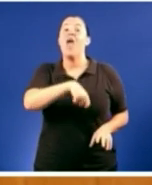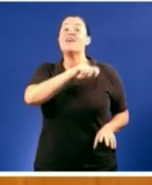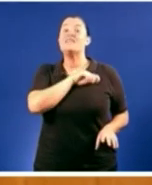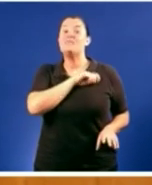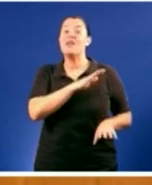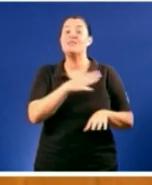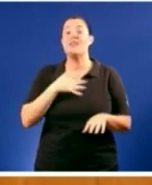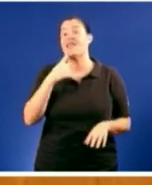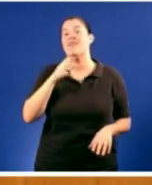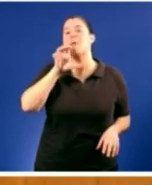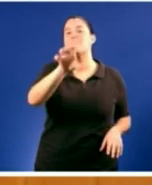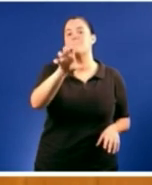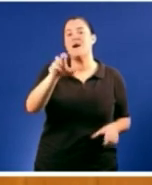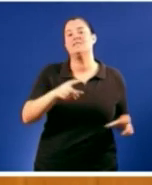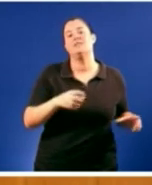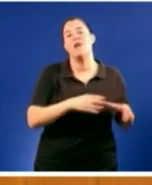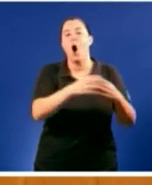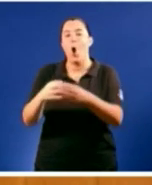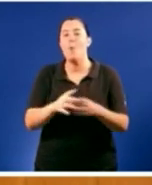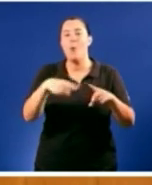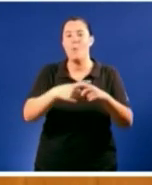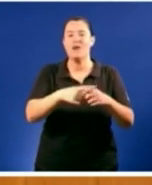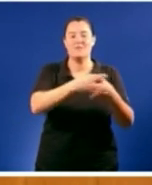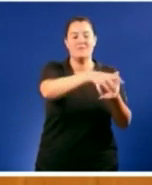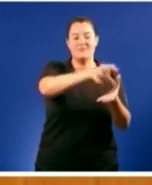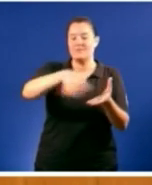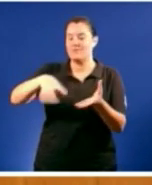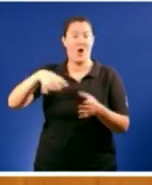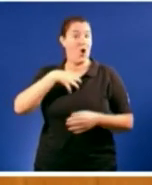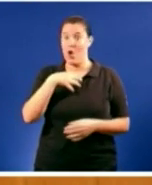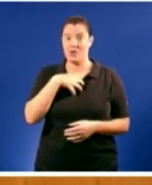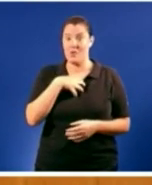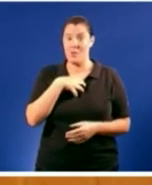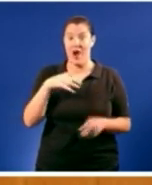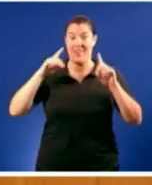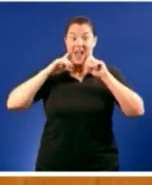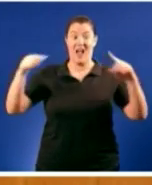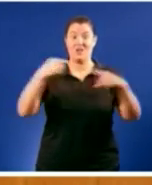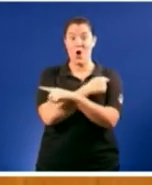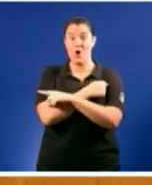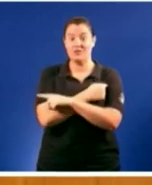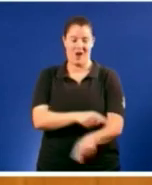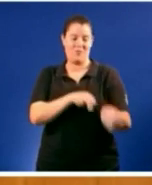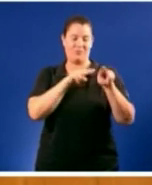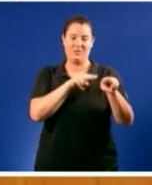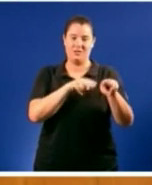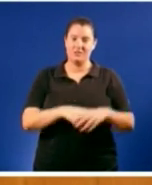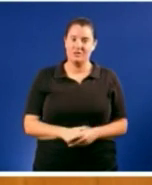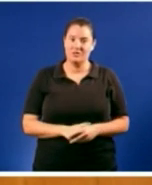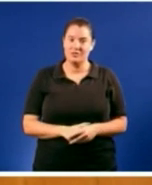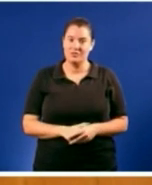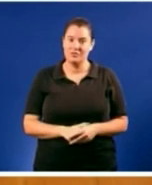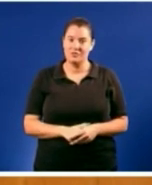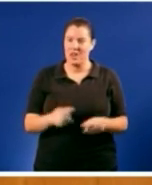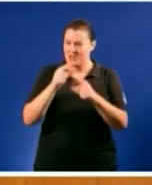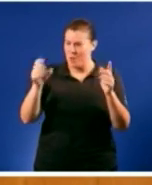e indivisible de todos os españoles e se non mandamos ao ejército. E ainda non se enterou de que iso é o único